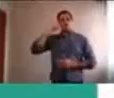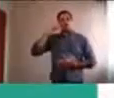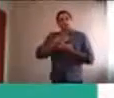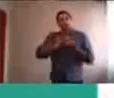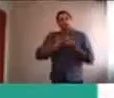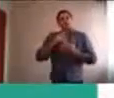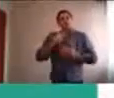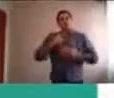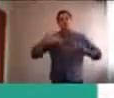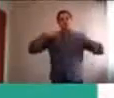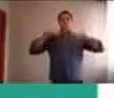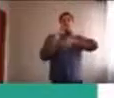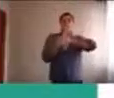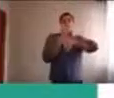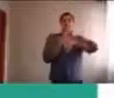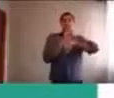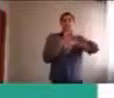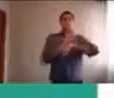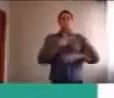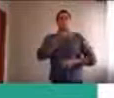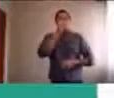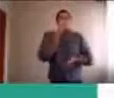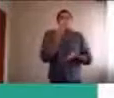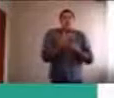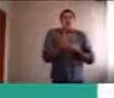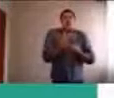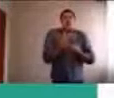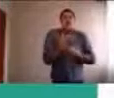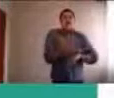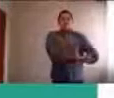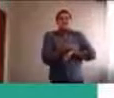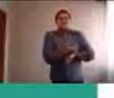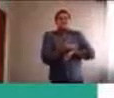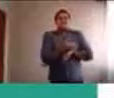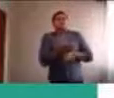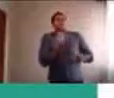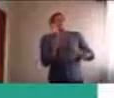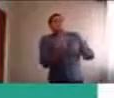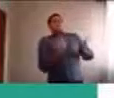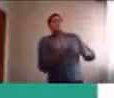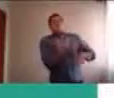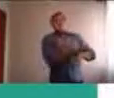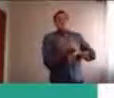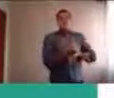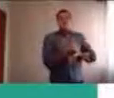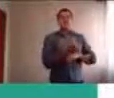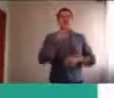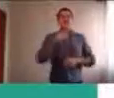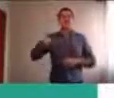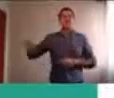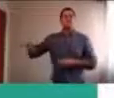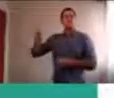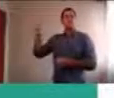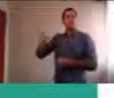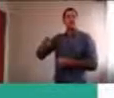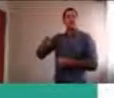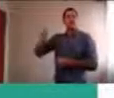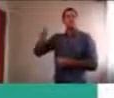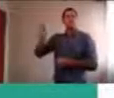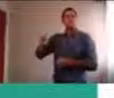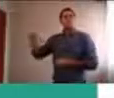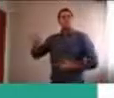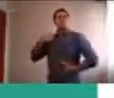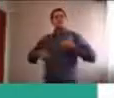exigido por la institución a la que pertenece, teniendo como interlocutor a padres que tienen mucha frustración